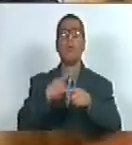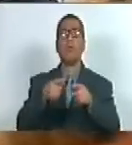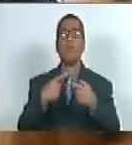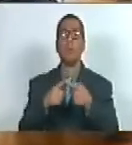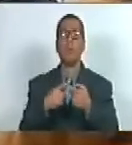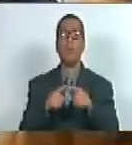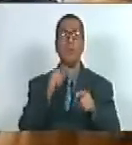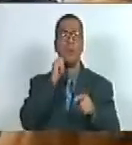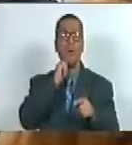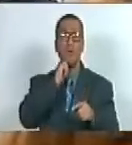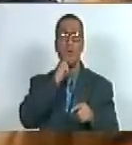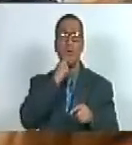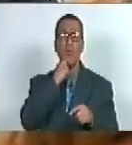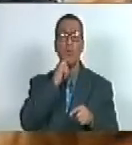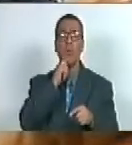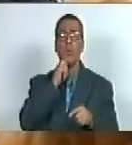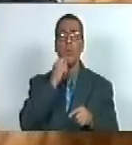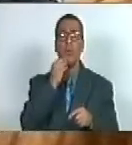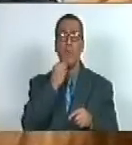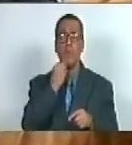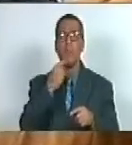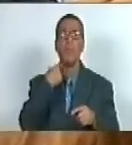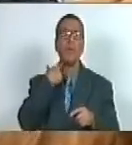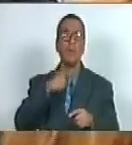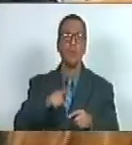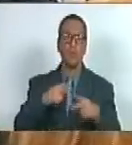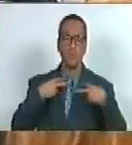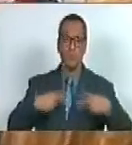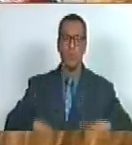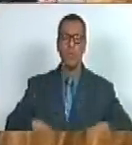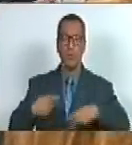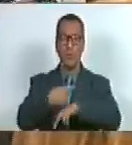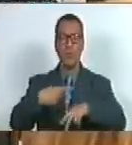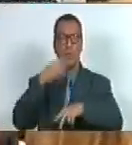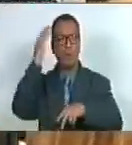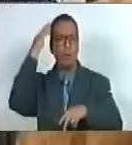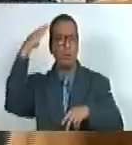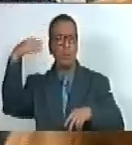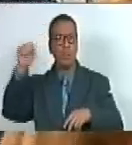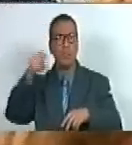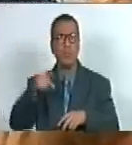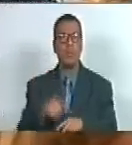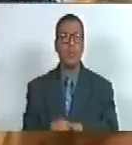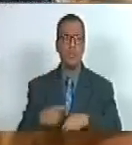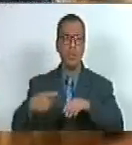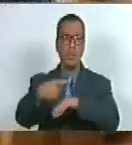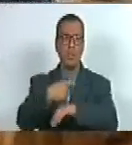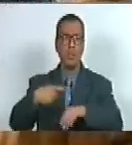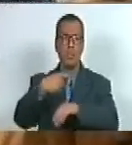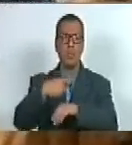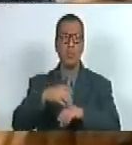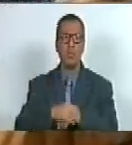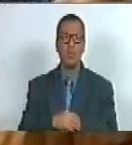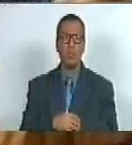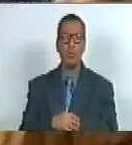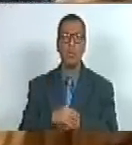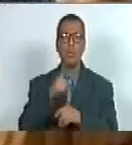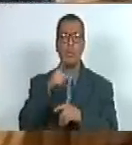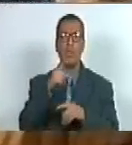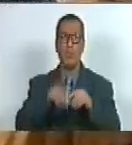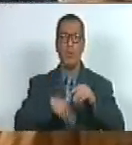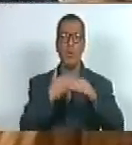perdieron su vida se fueron en busca de un sueño en busca de